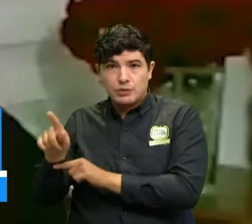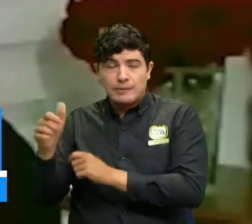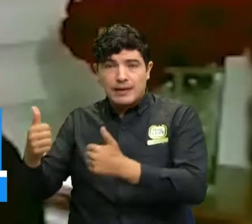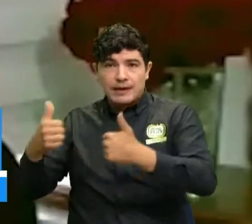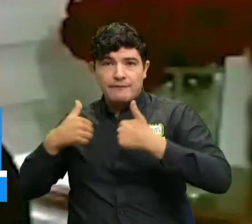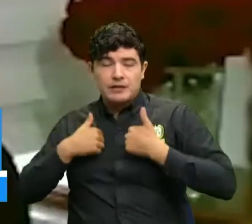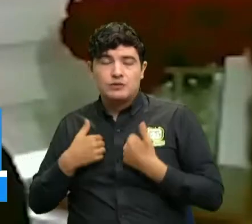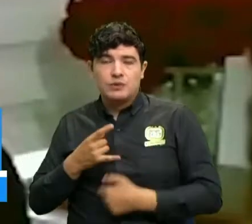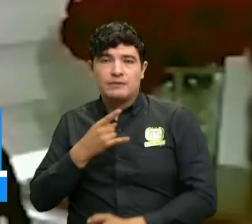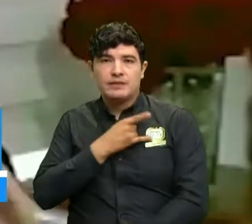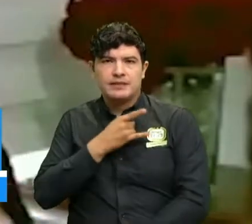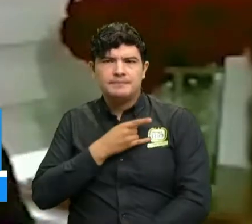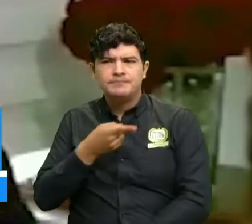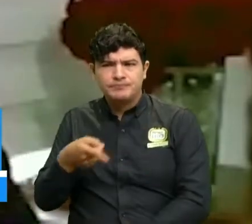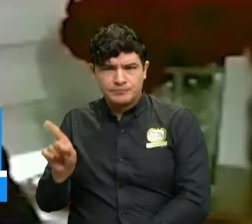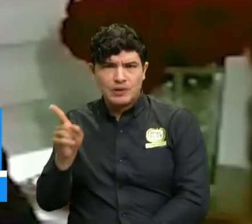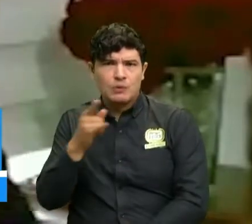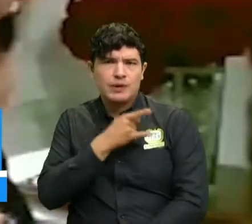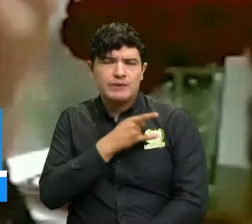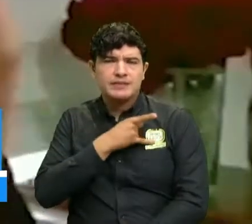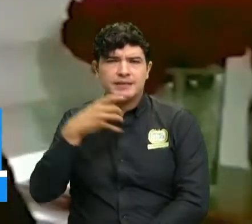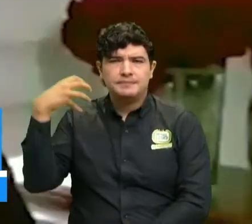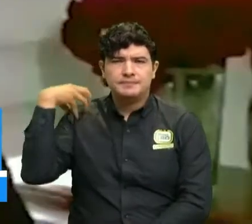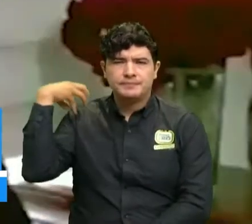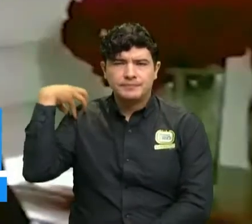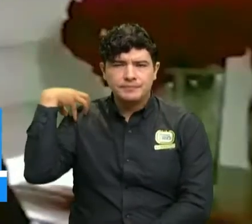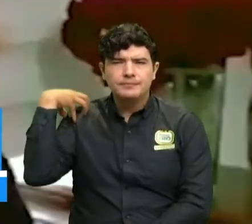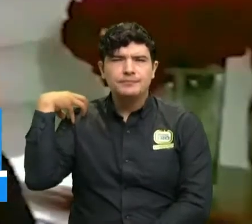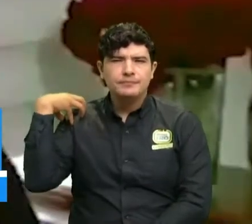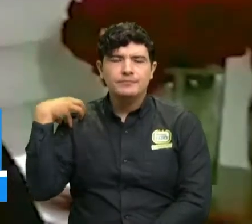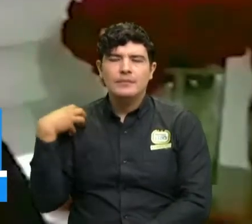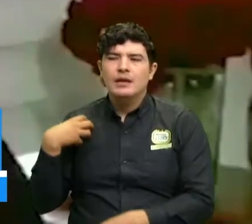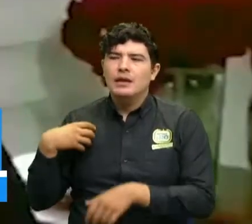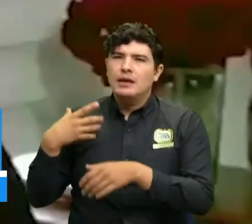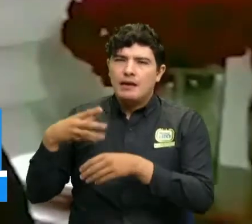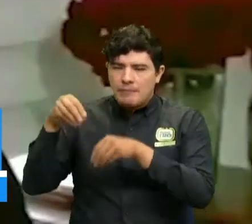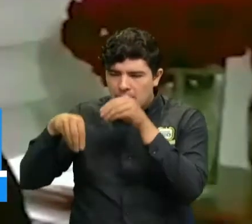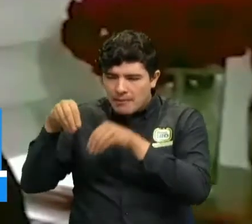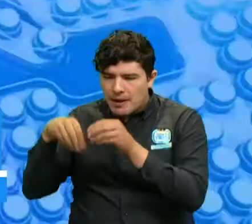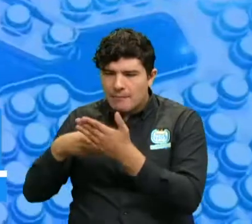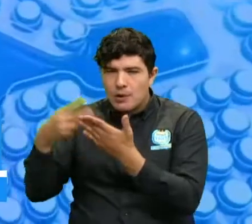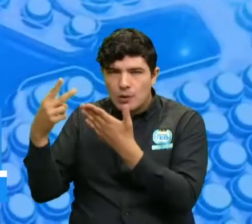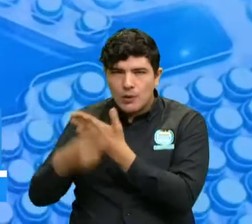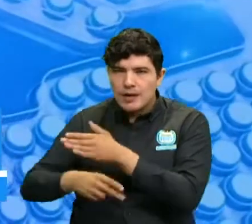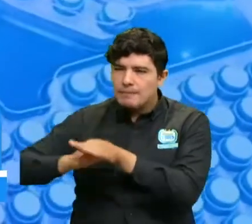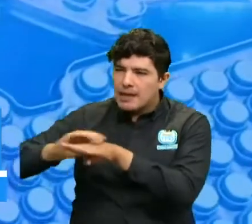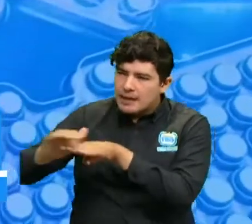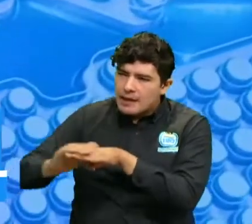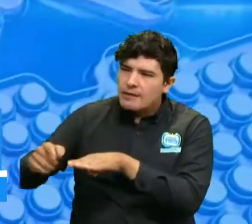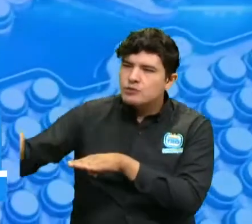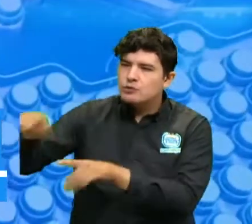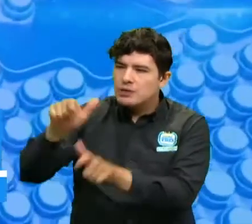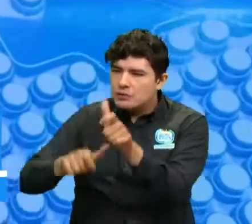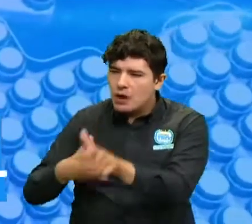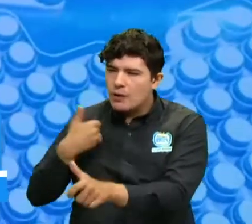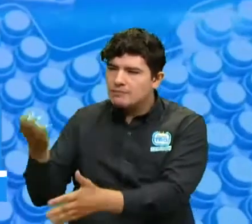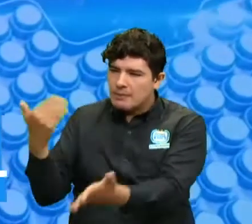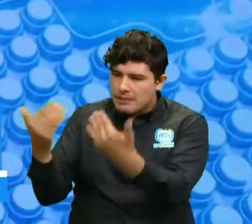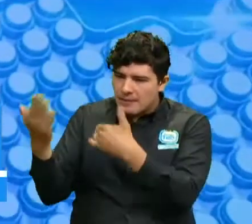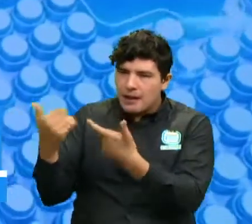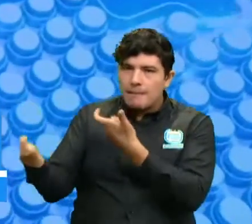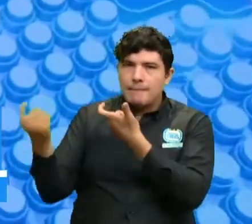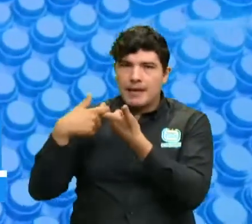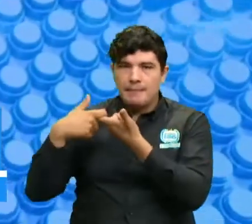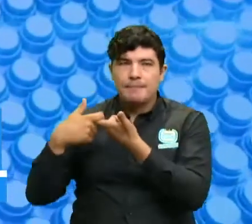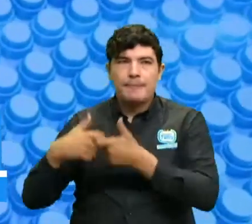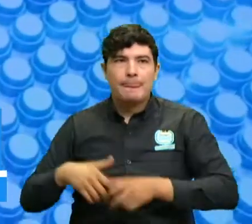la Universidad Simón Bolívar ha aglomerado, ha invitado, se han hecho partícipes. En este video se logra ver cómo un taxista de la